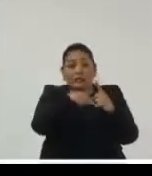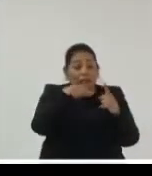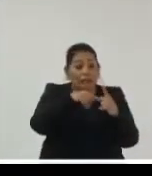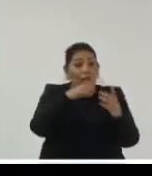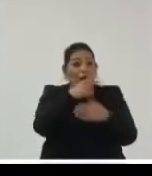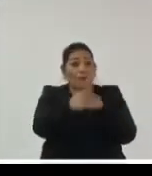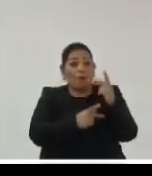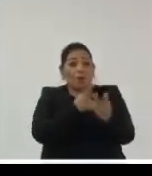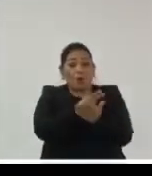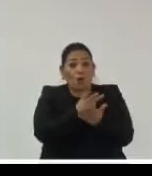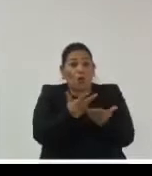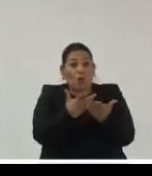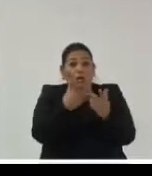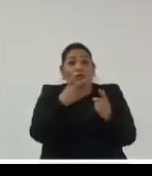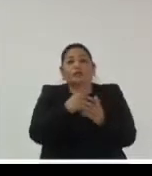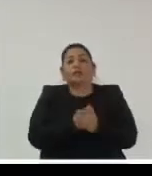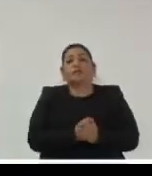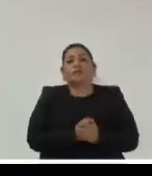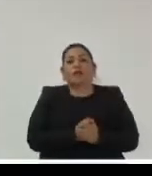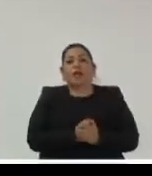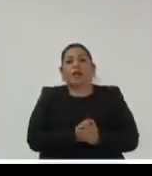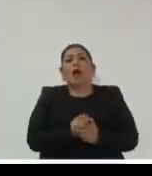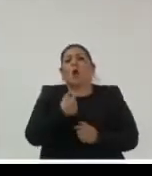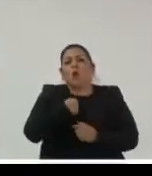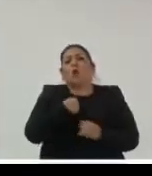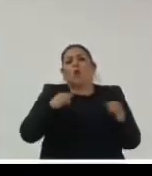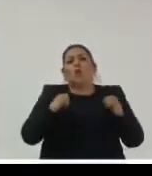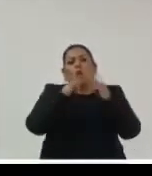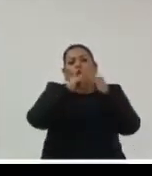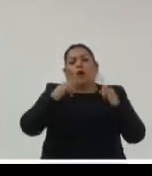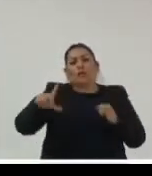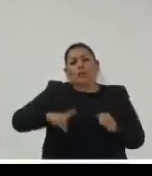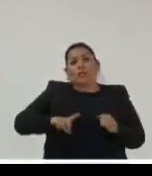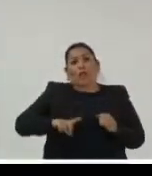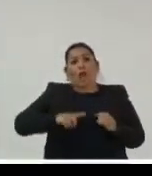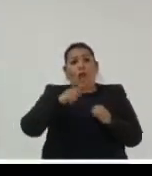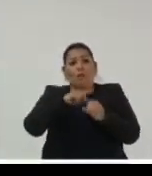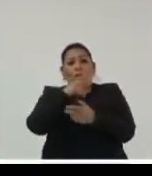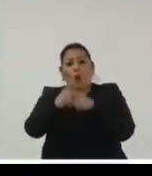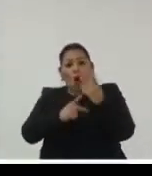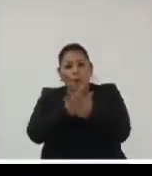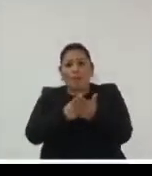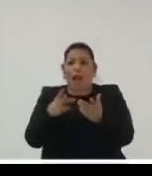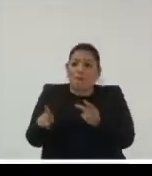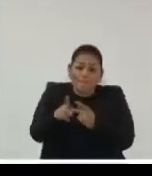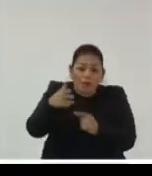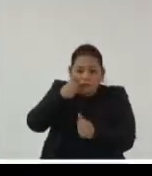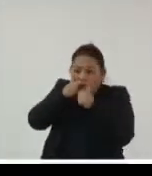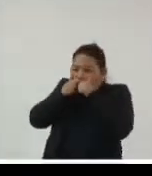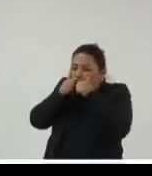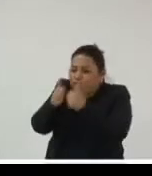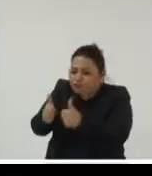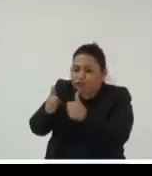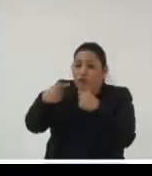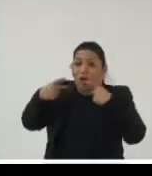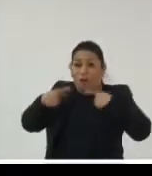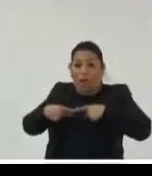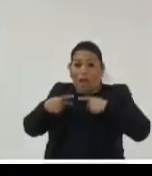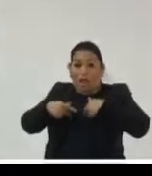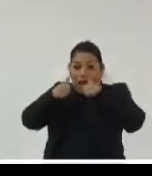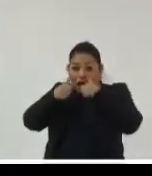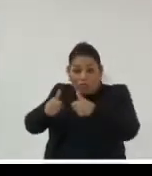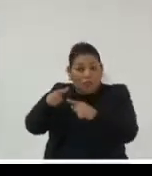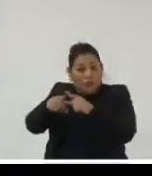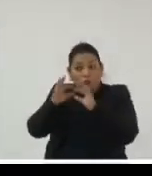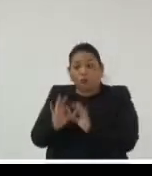propuesta de valor si somos una entidad pública nuestra propuesta de valor es valor público y tiene que estar en función de los ciudadanos si